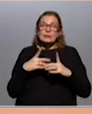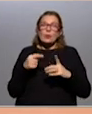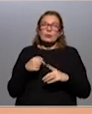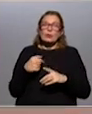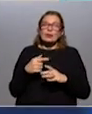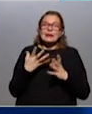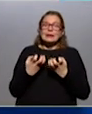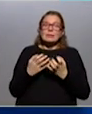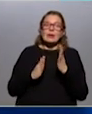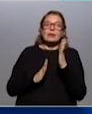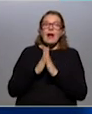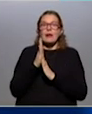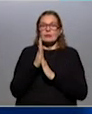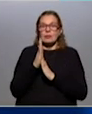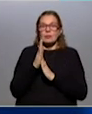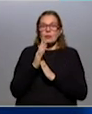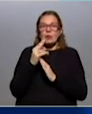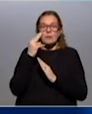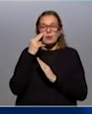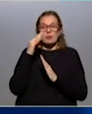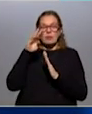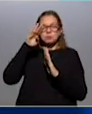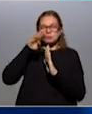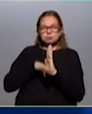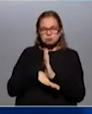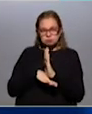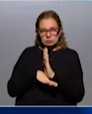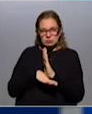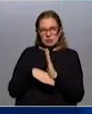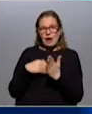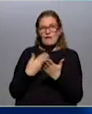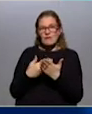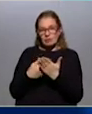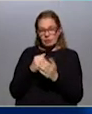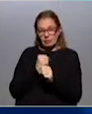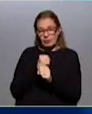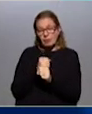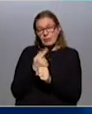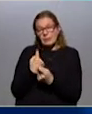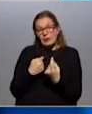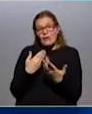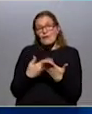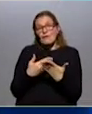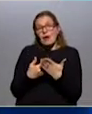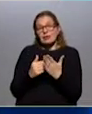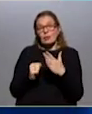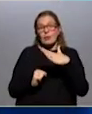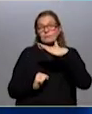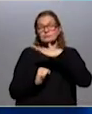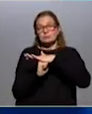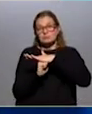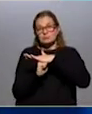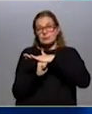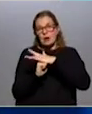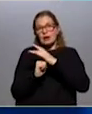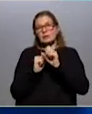más alta a la luz de lo que ha sido la caída en la tasa de empleo, pero ¿qué es lo que te falta? Te lo amortigua la caída en la